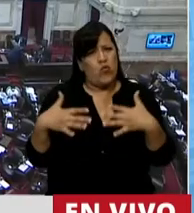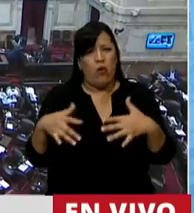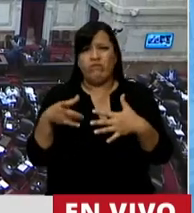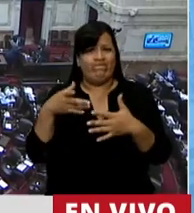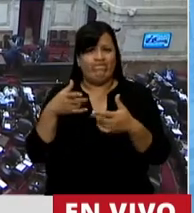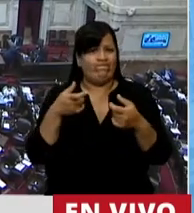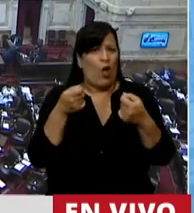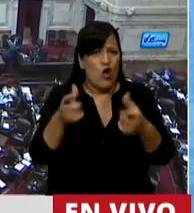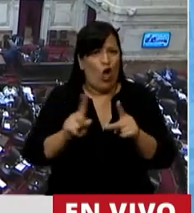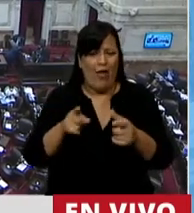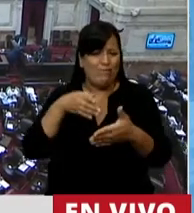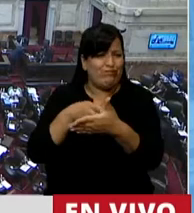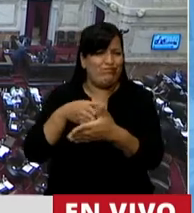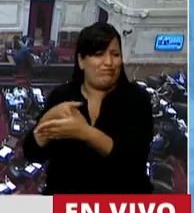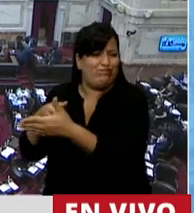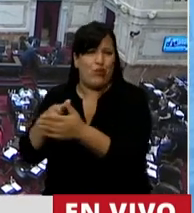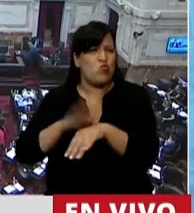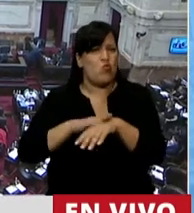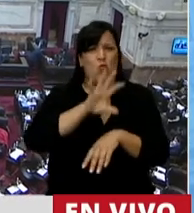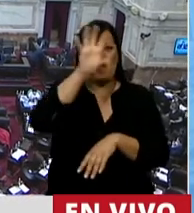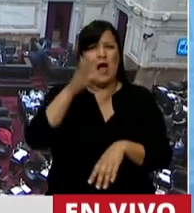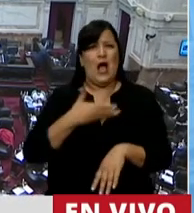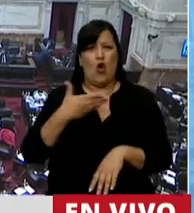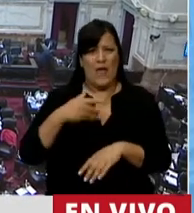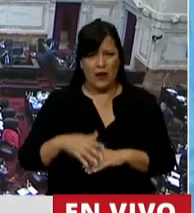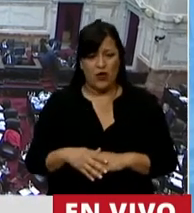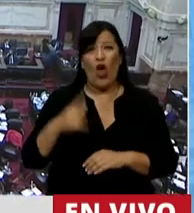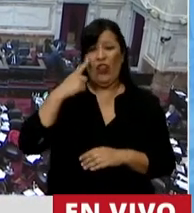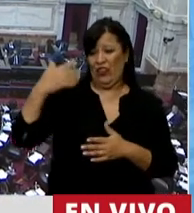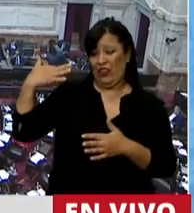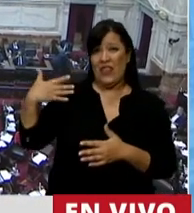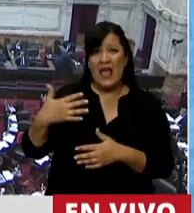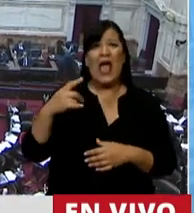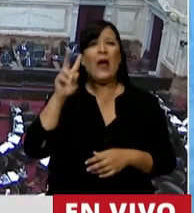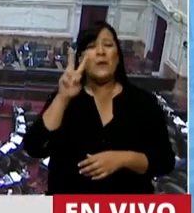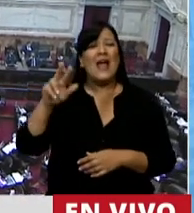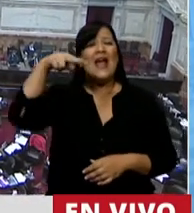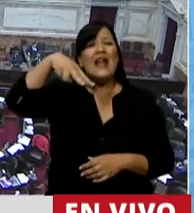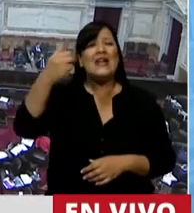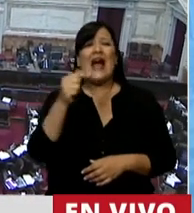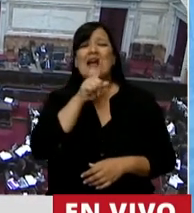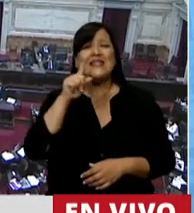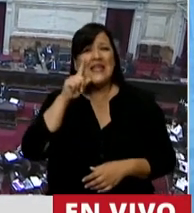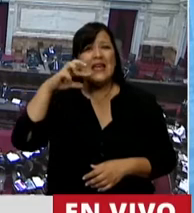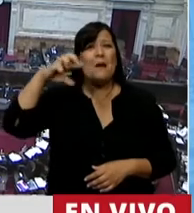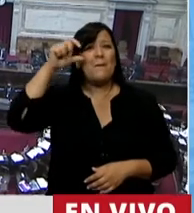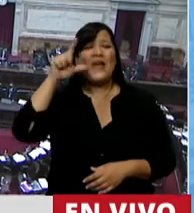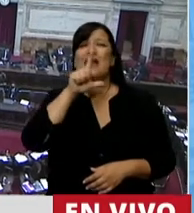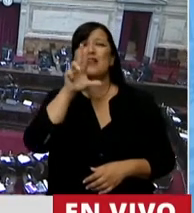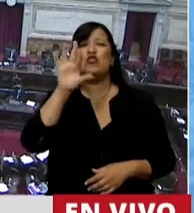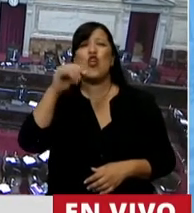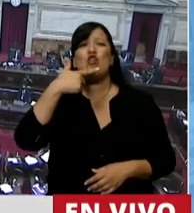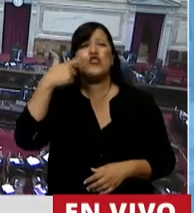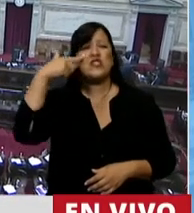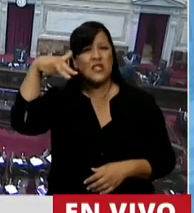impedir. Como vimos hace pocos días, Anati Petrosino, llamada la Madre